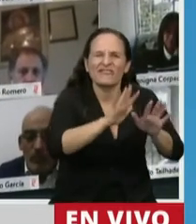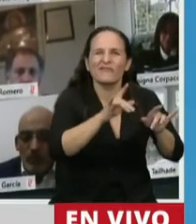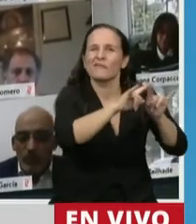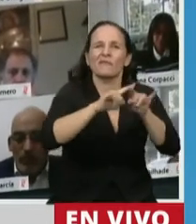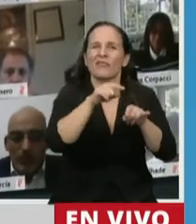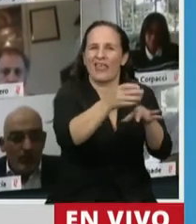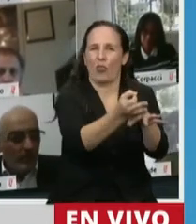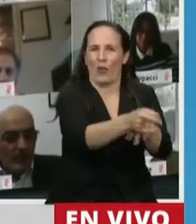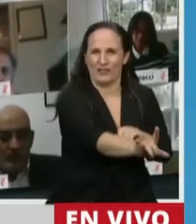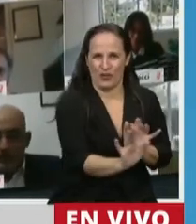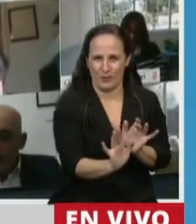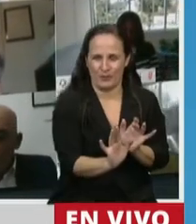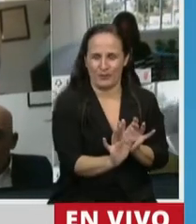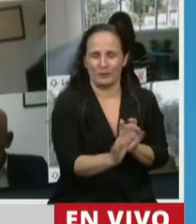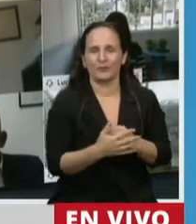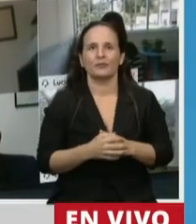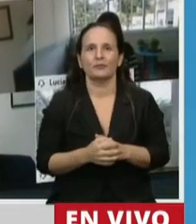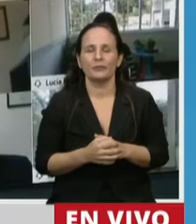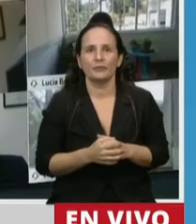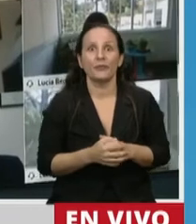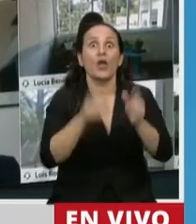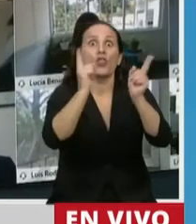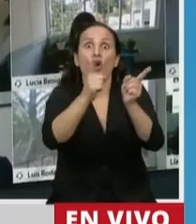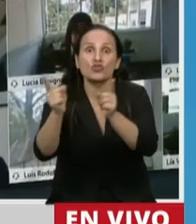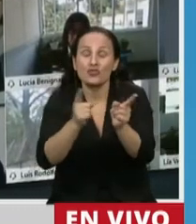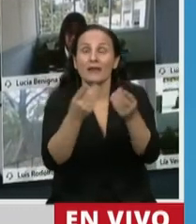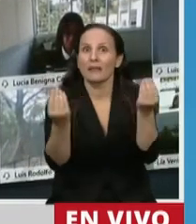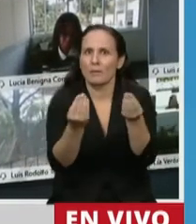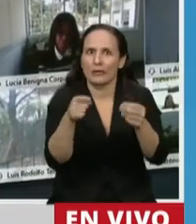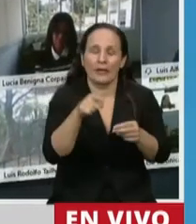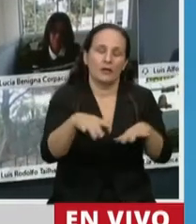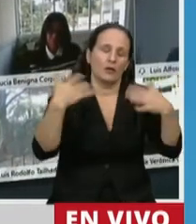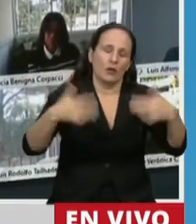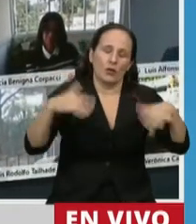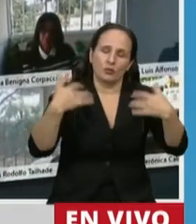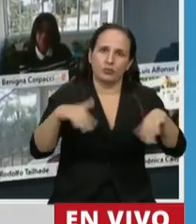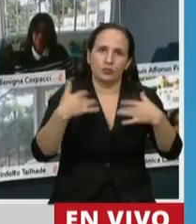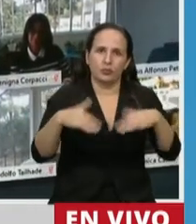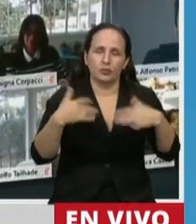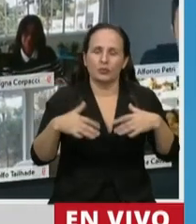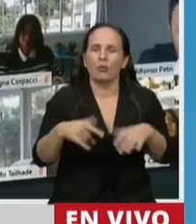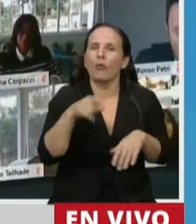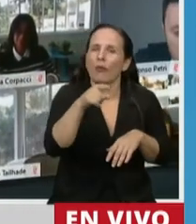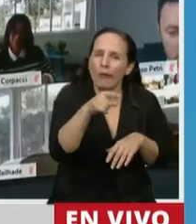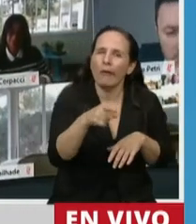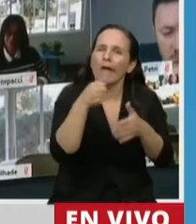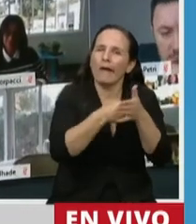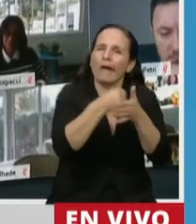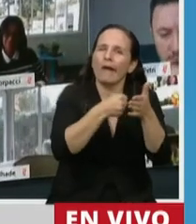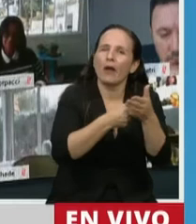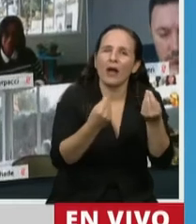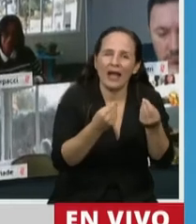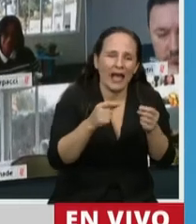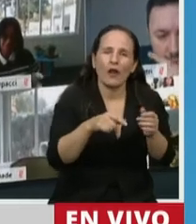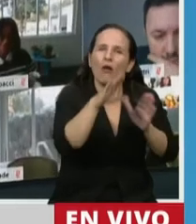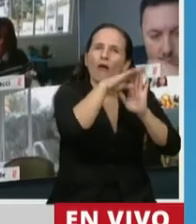plataforma educativa. A los docentes, porque están en una cruzada incansable, para poder adecuar pedagógicamente